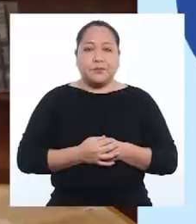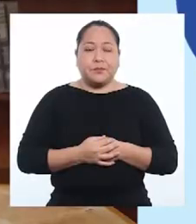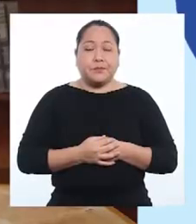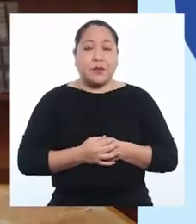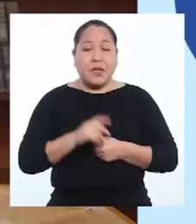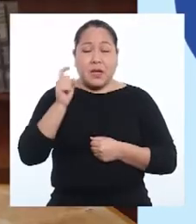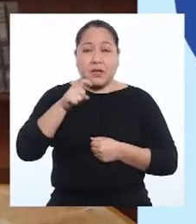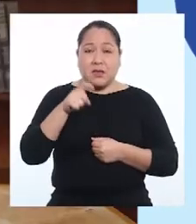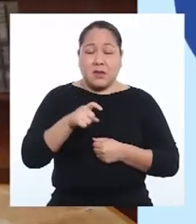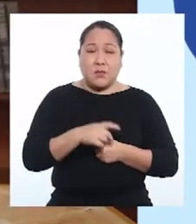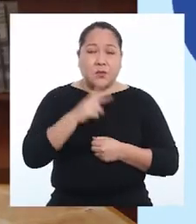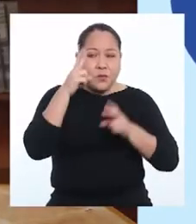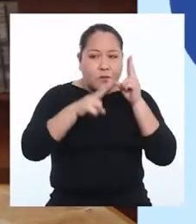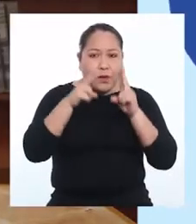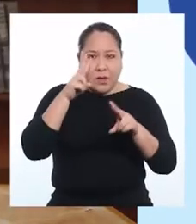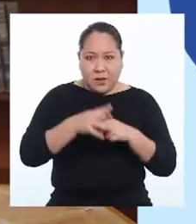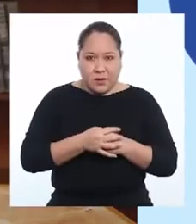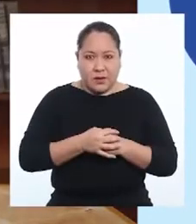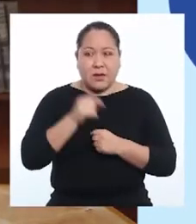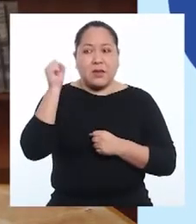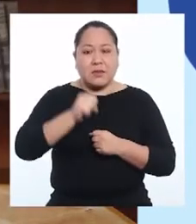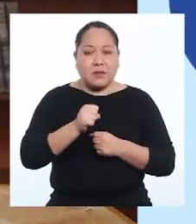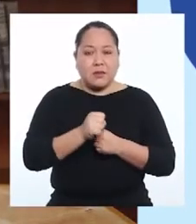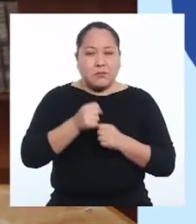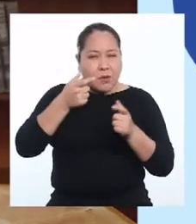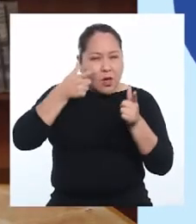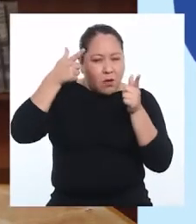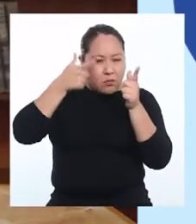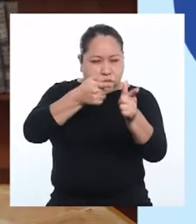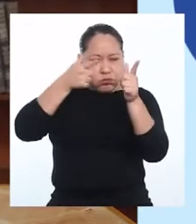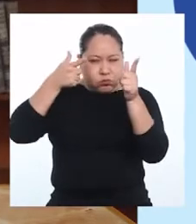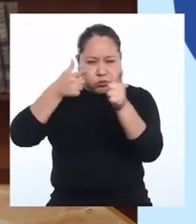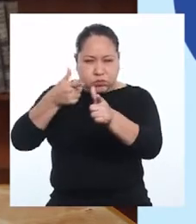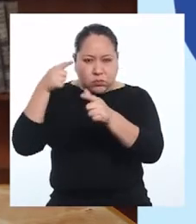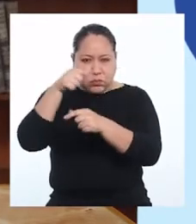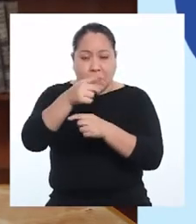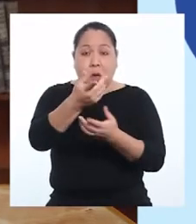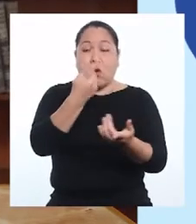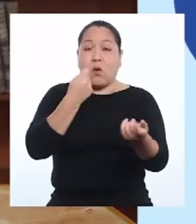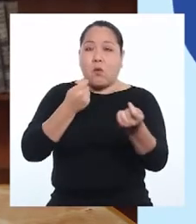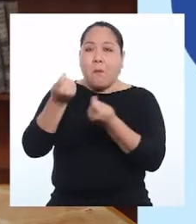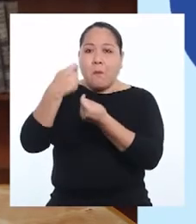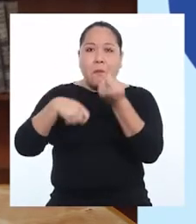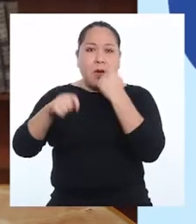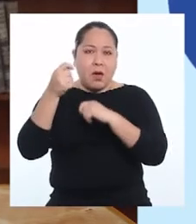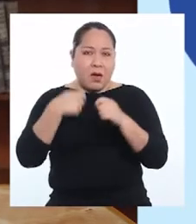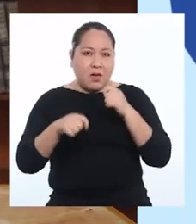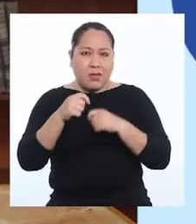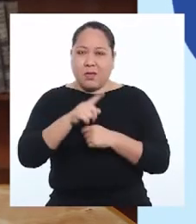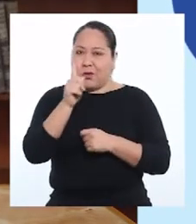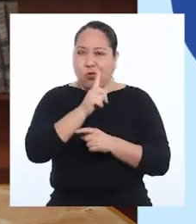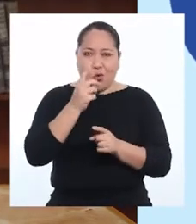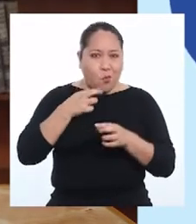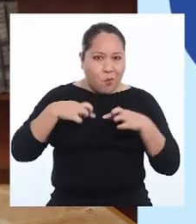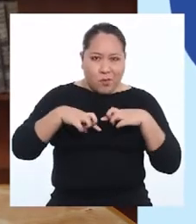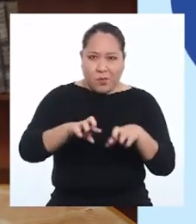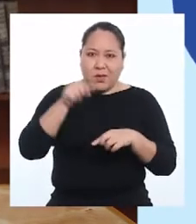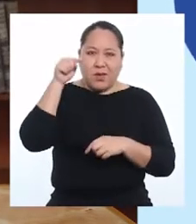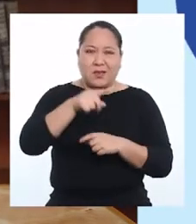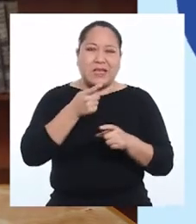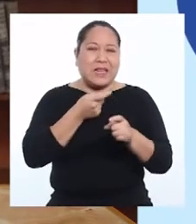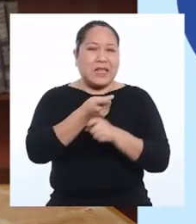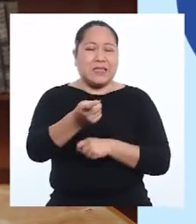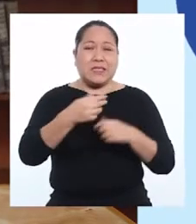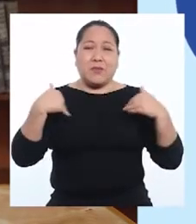Debemos de tener en cuenta que la casa selectiva con fines de comercialización ilegal no solo